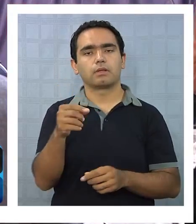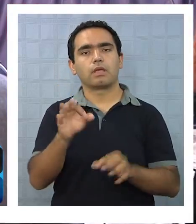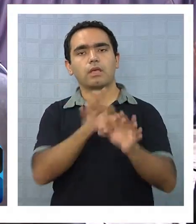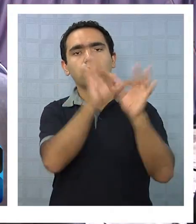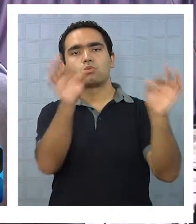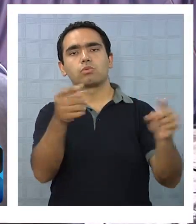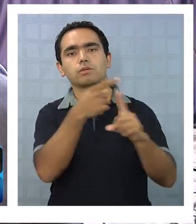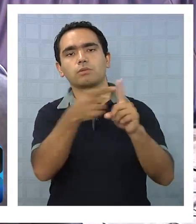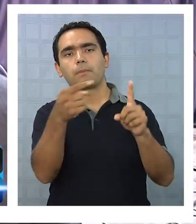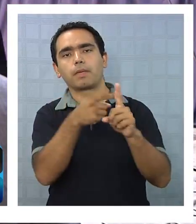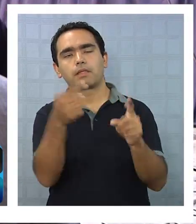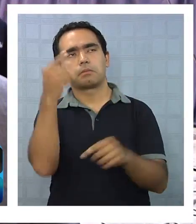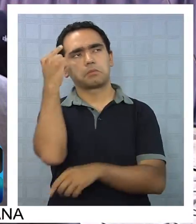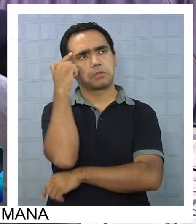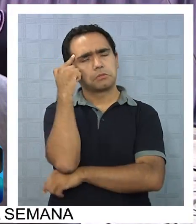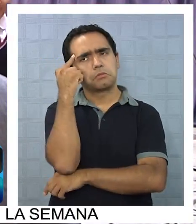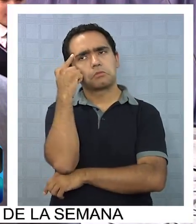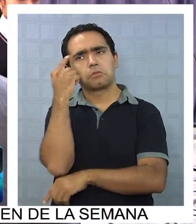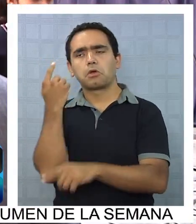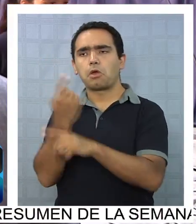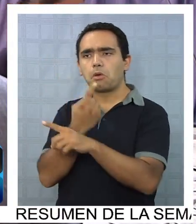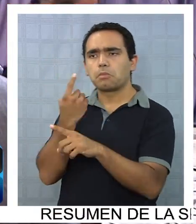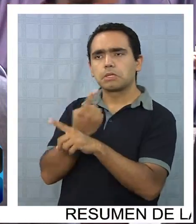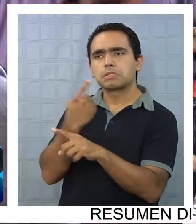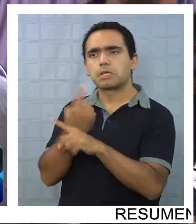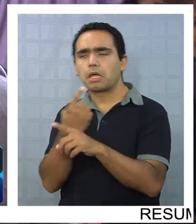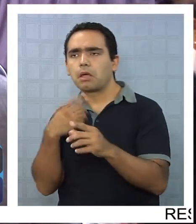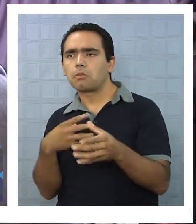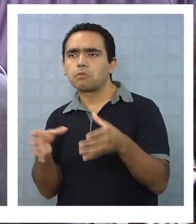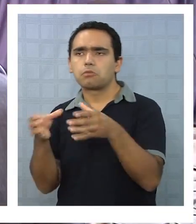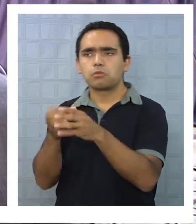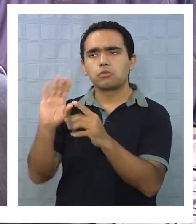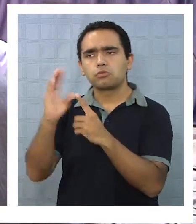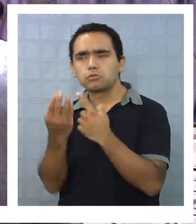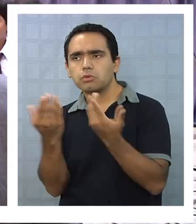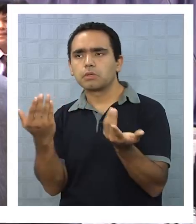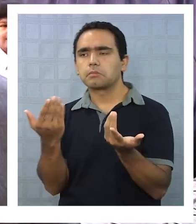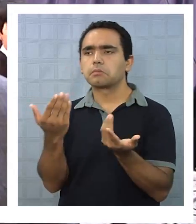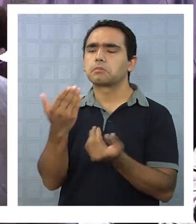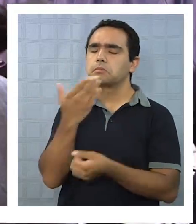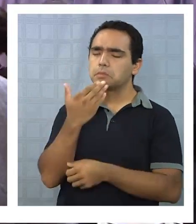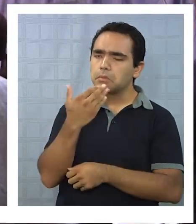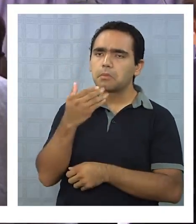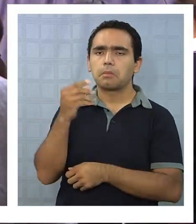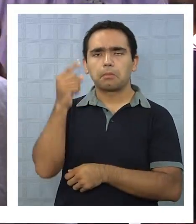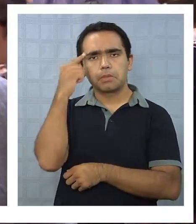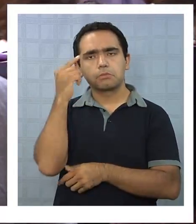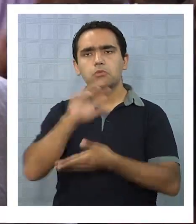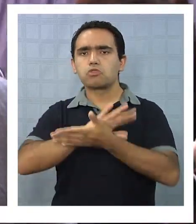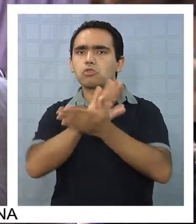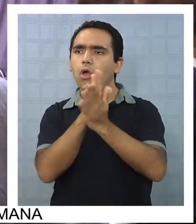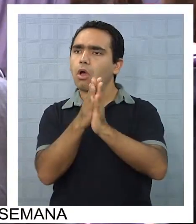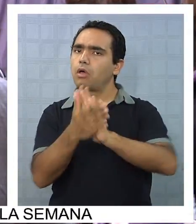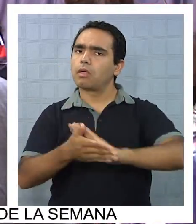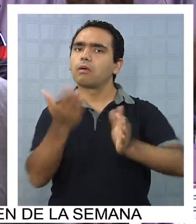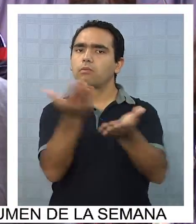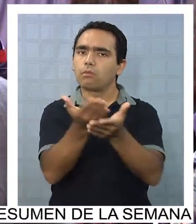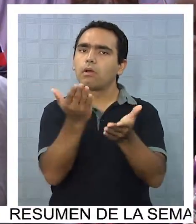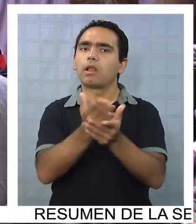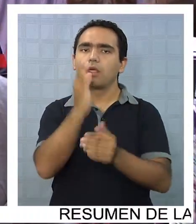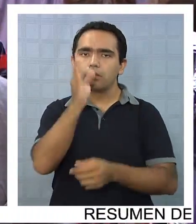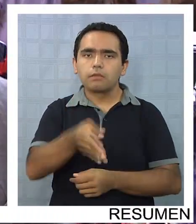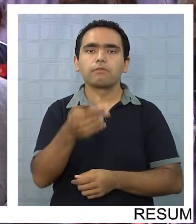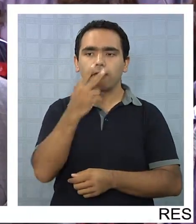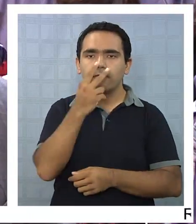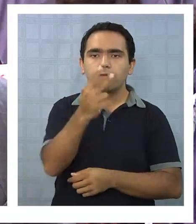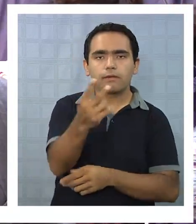media, pero estuvimos conversando con el Consejo Regional de la Cultura, que era conveniente que a todo el establecimiento pudiera observar, ver,